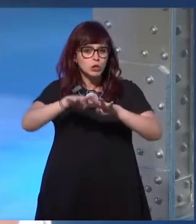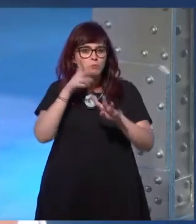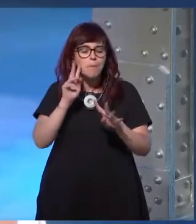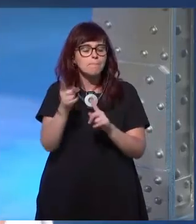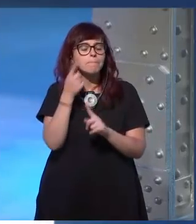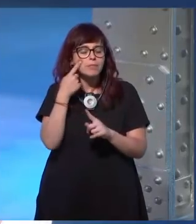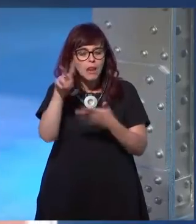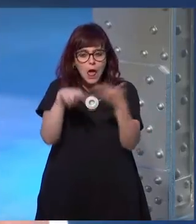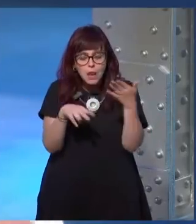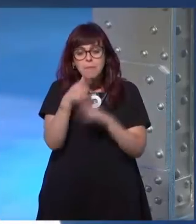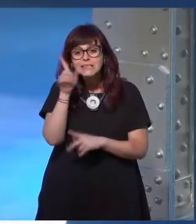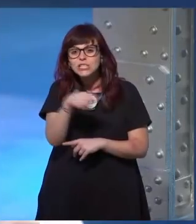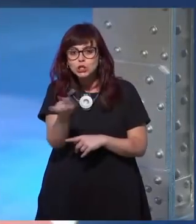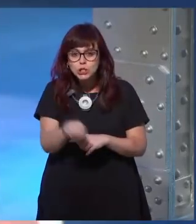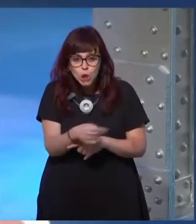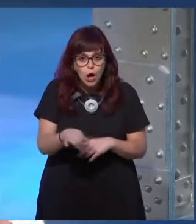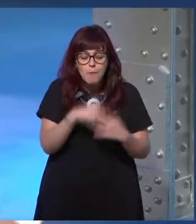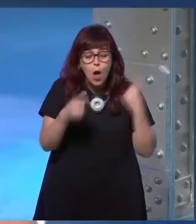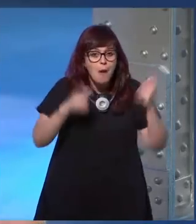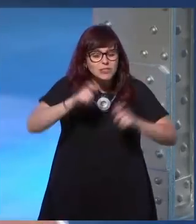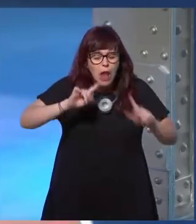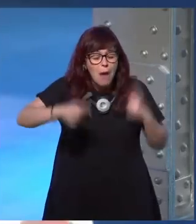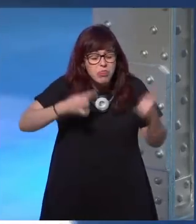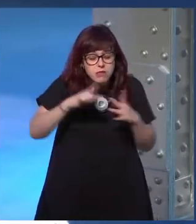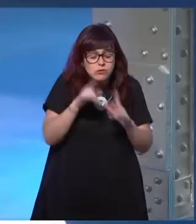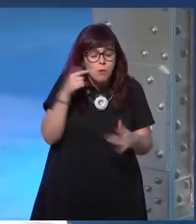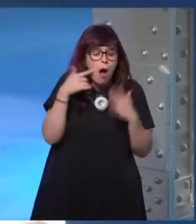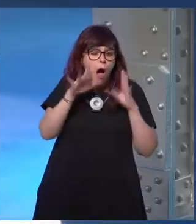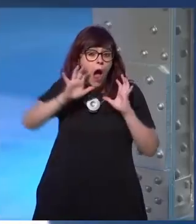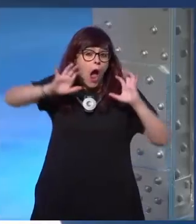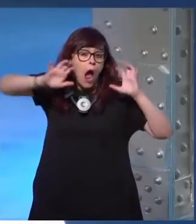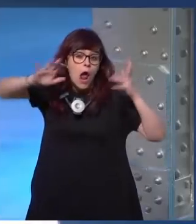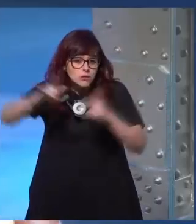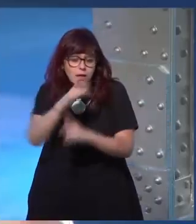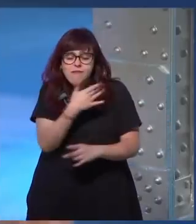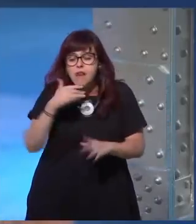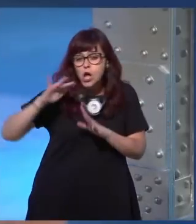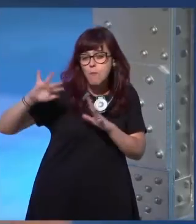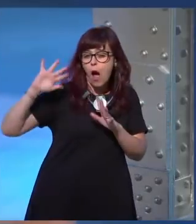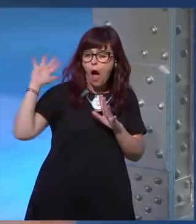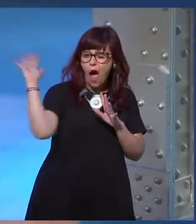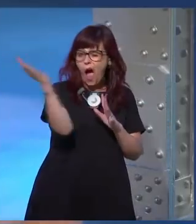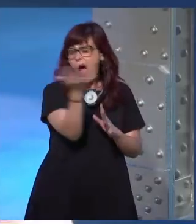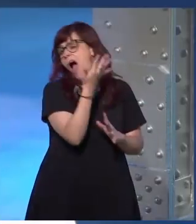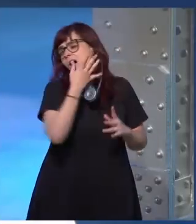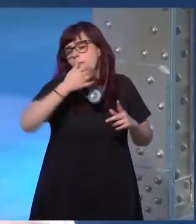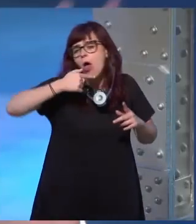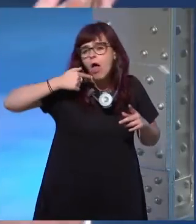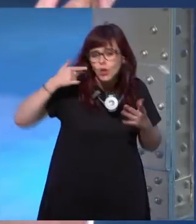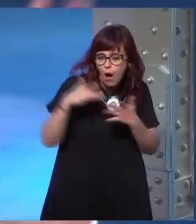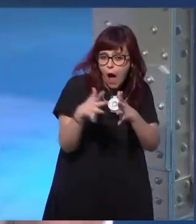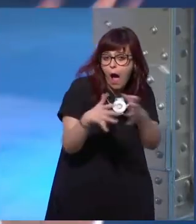envía este tipo de correo tiene una necesidad de darte un golpe de destrozarte el alma de saber que te está haciendo daño